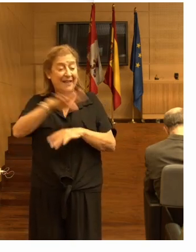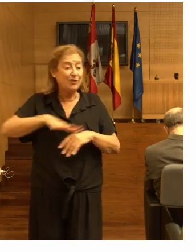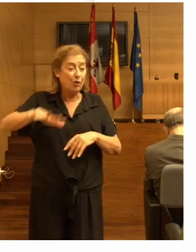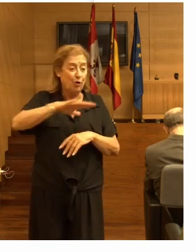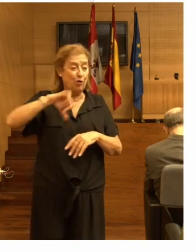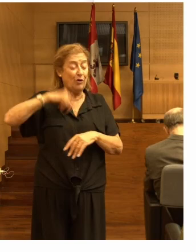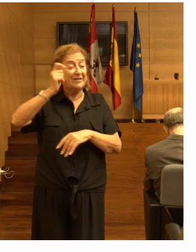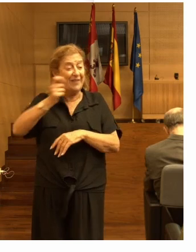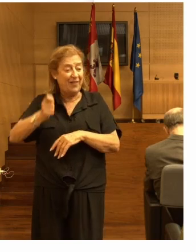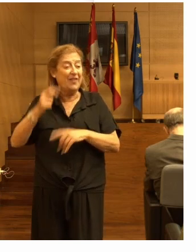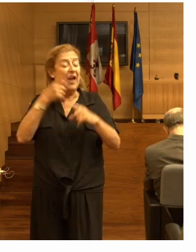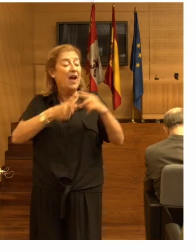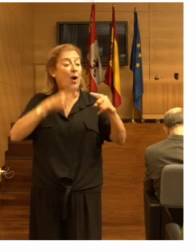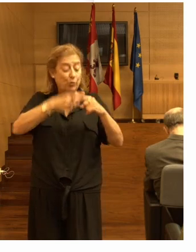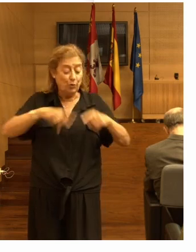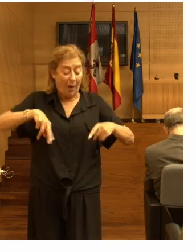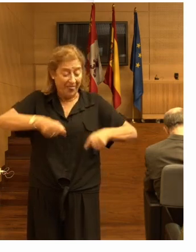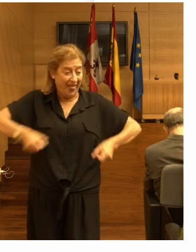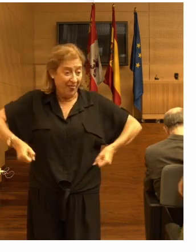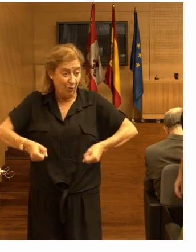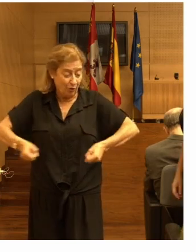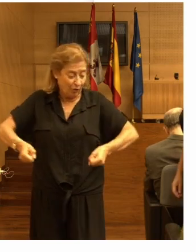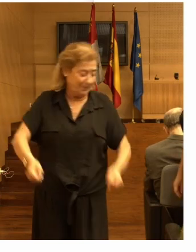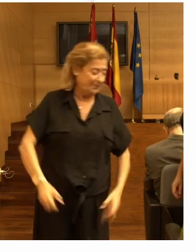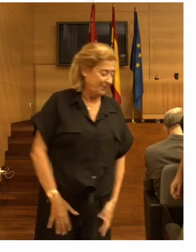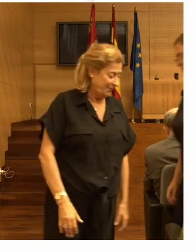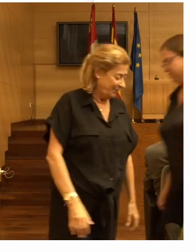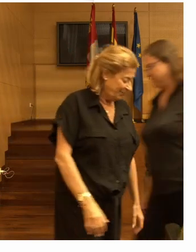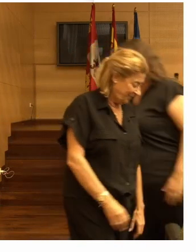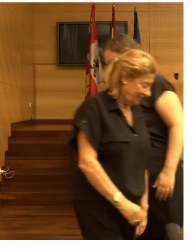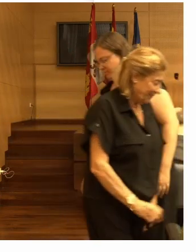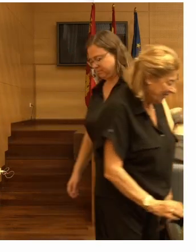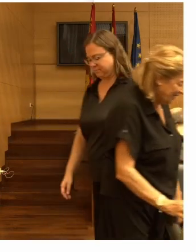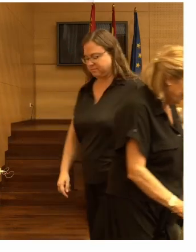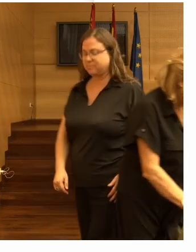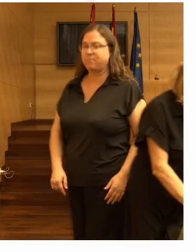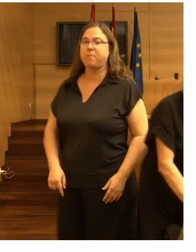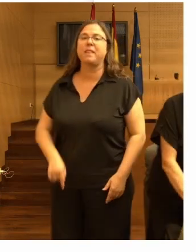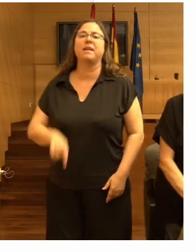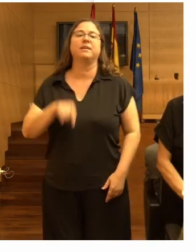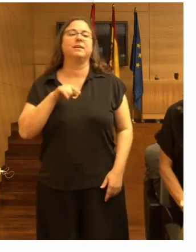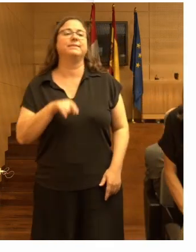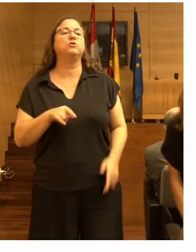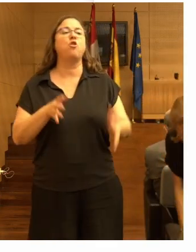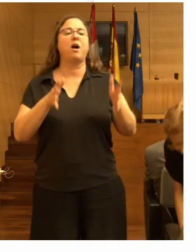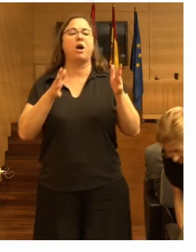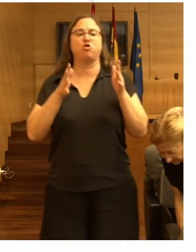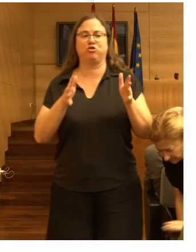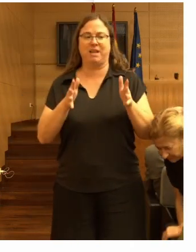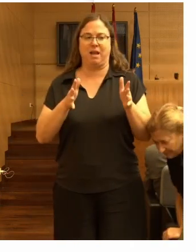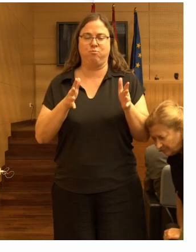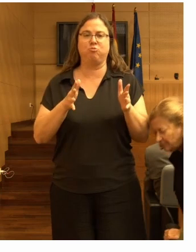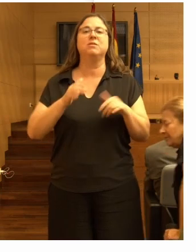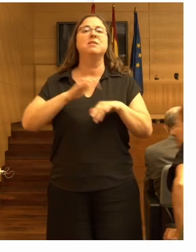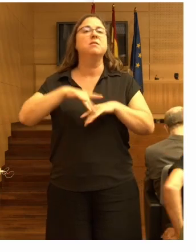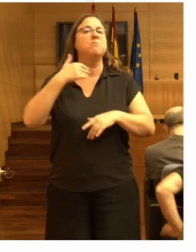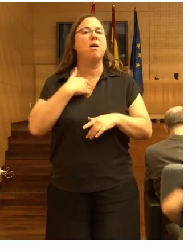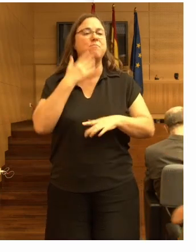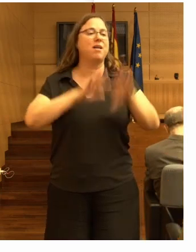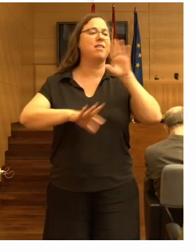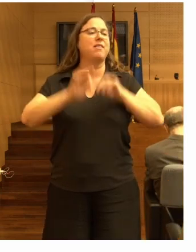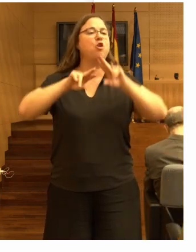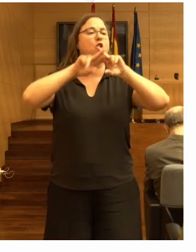residencia, del uso de andadores. Esto es lo que recomendamos hacer, ¿no? Aparte de esa revisión de la